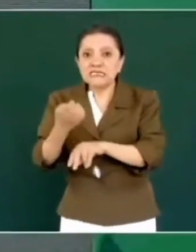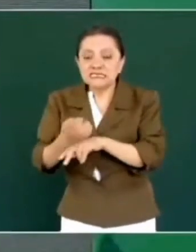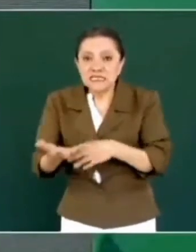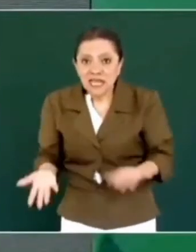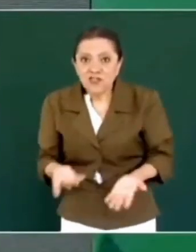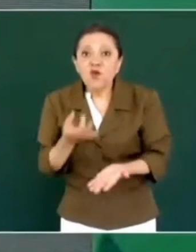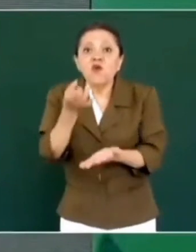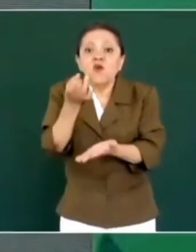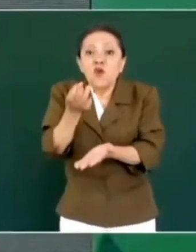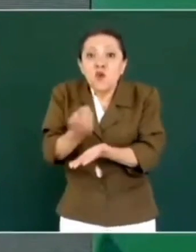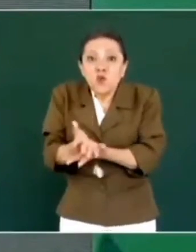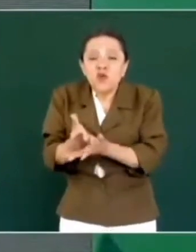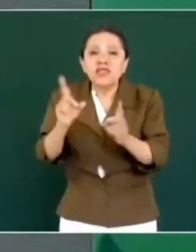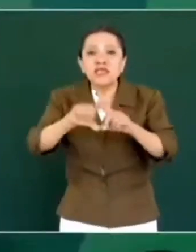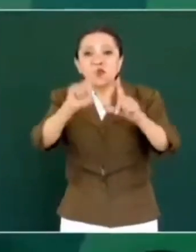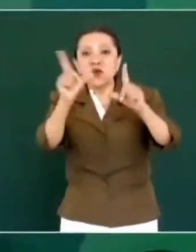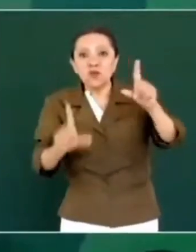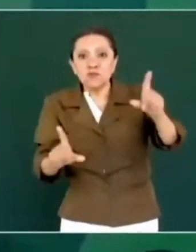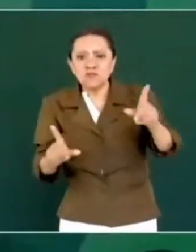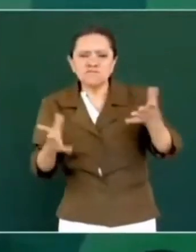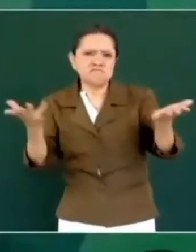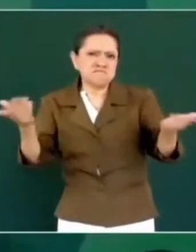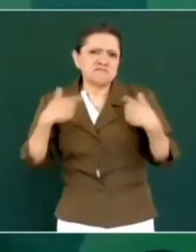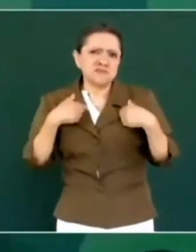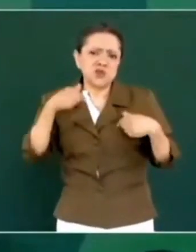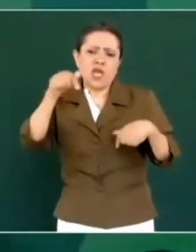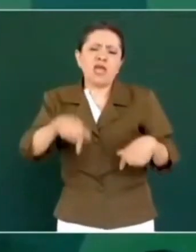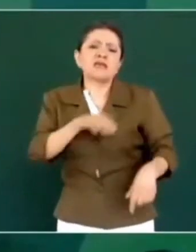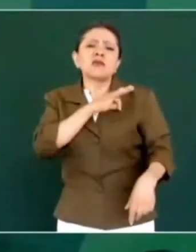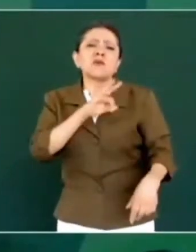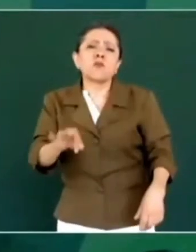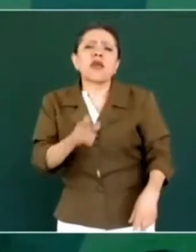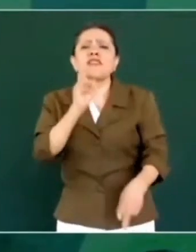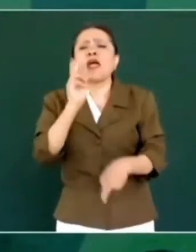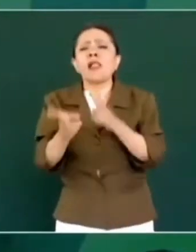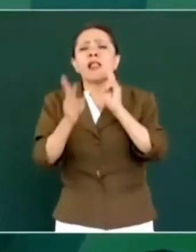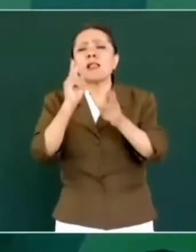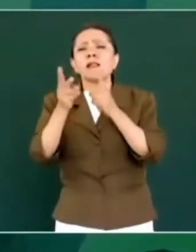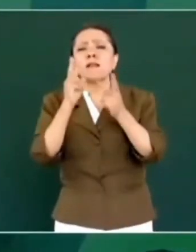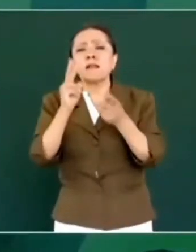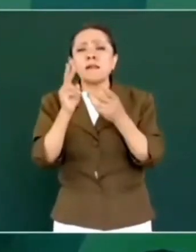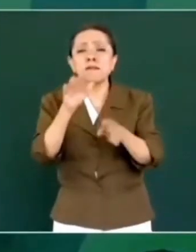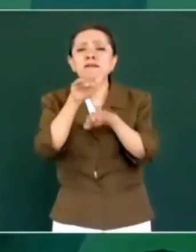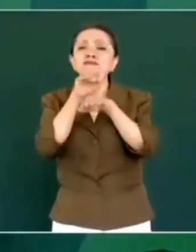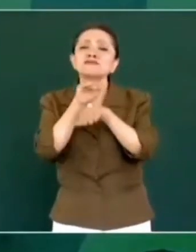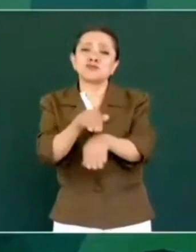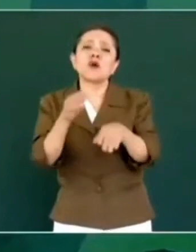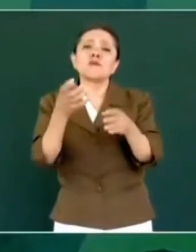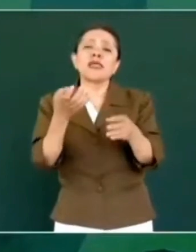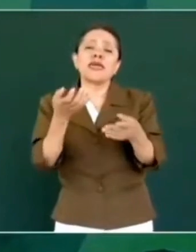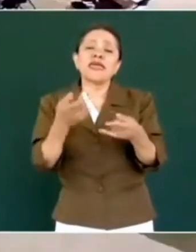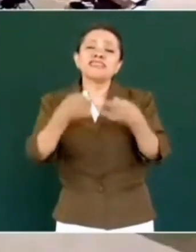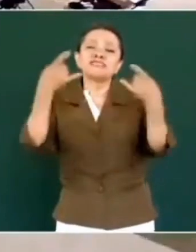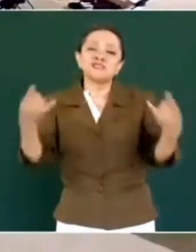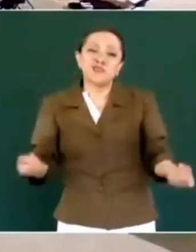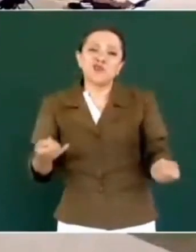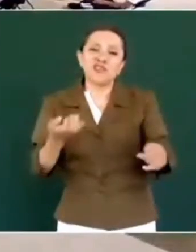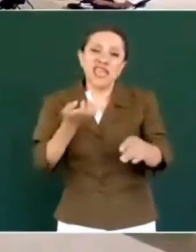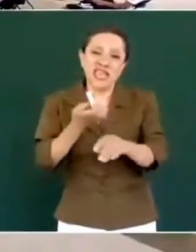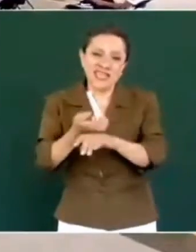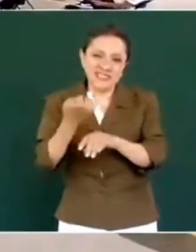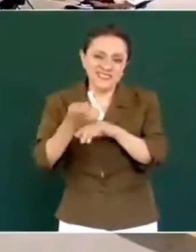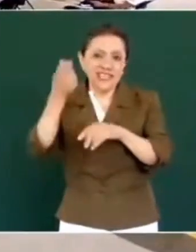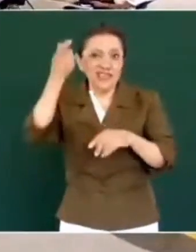Único. Aquí me podría pasar. Hablando de la historia de Guerrero todo el día. Pero bueno, tenemos otras